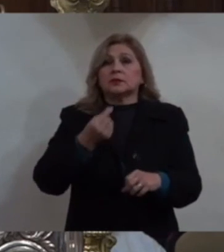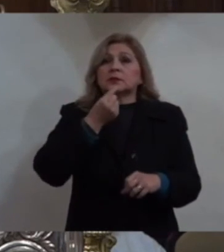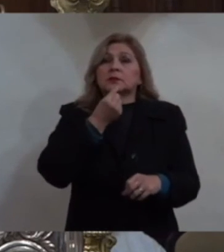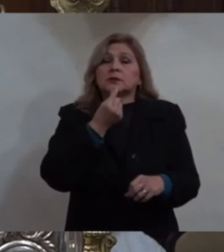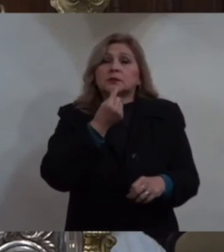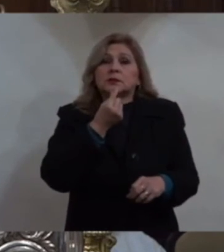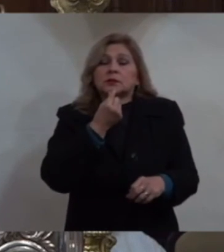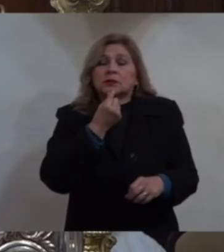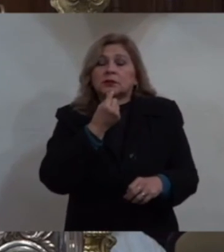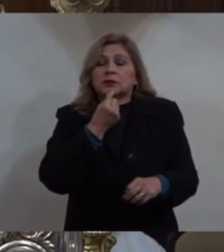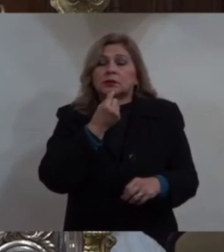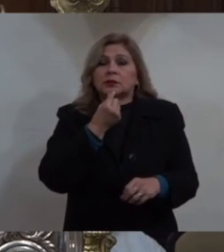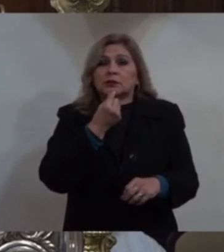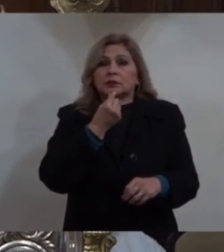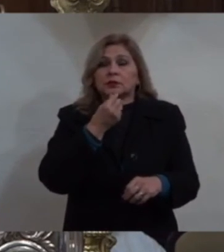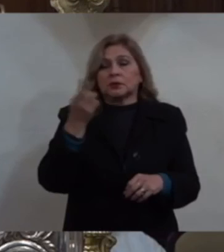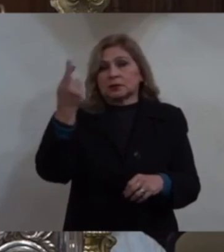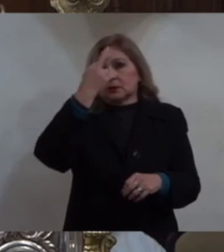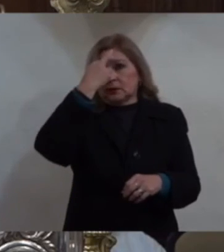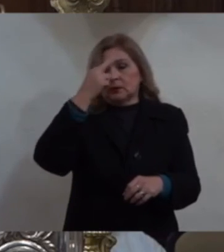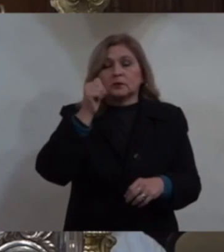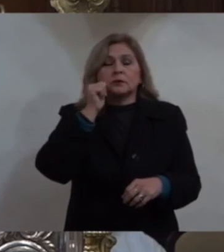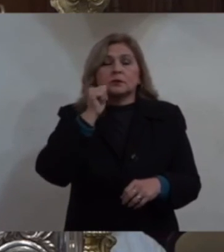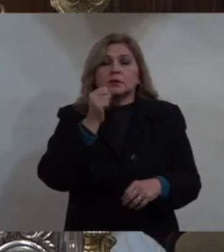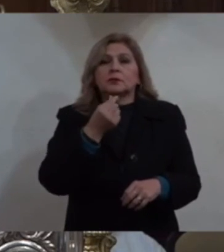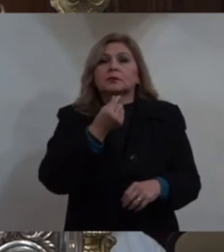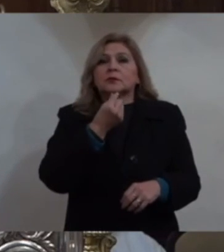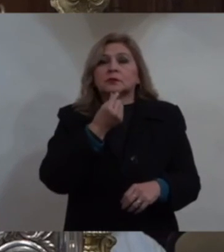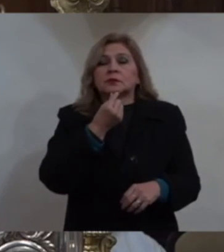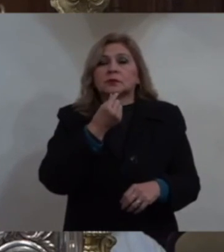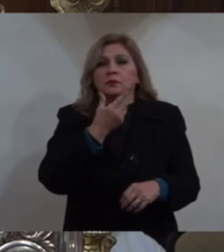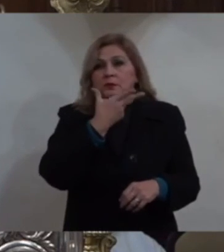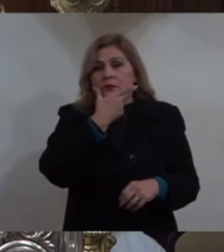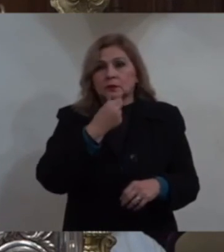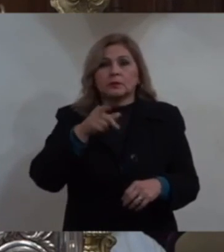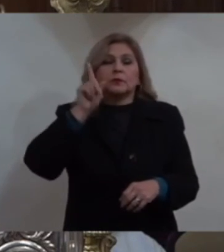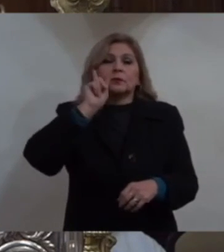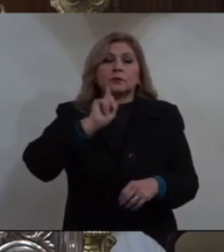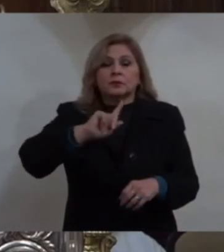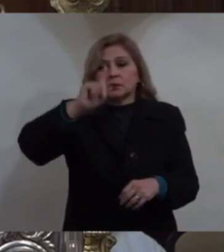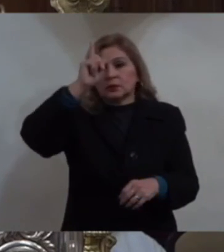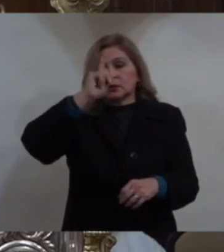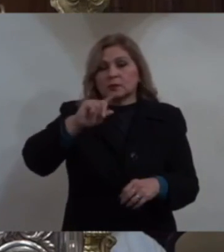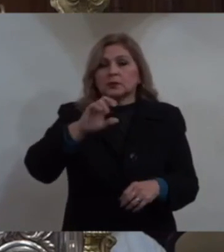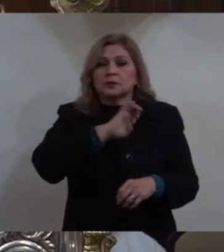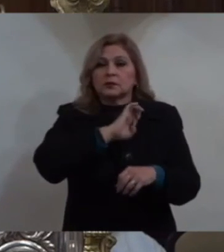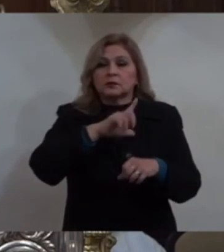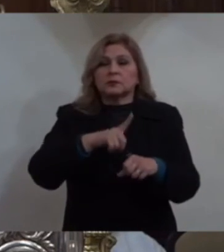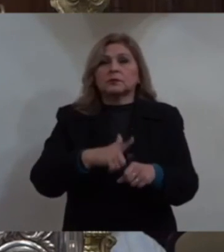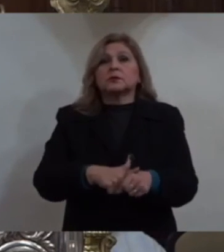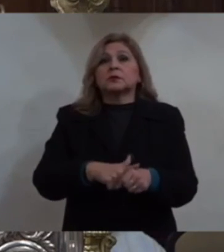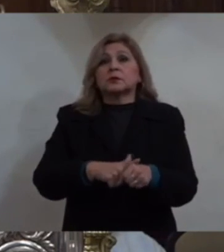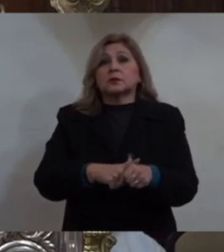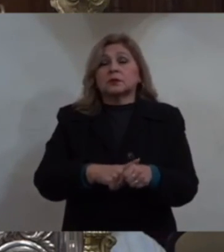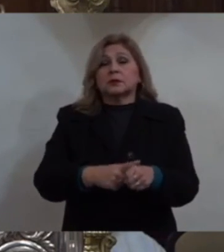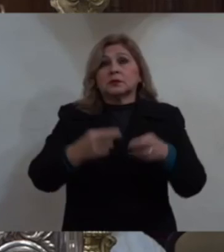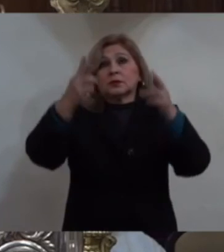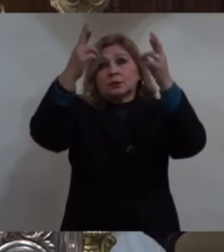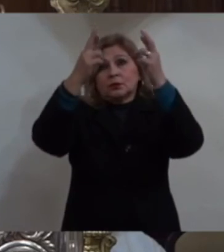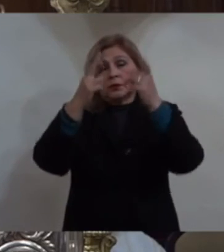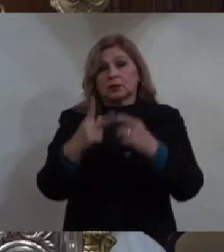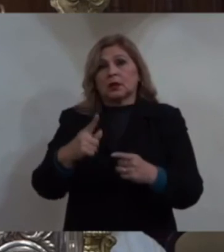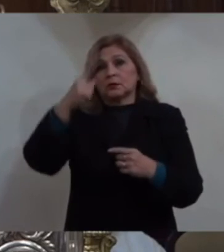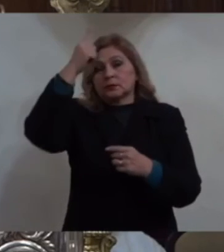frágiles, los niños y las niñas. Para ellos especialmente son los regalos.